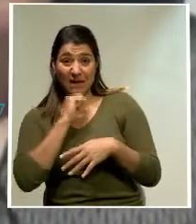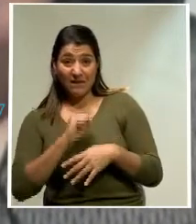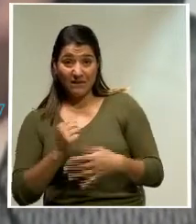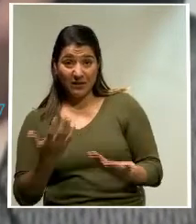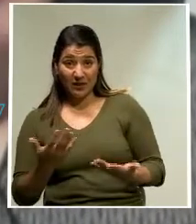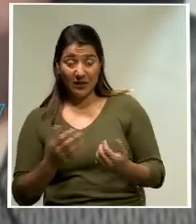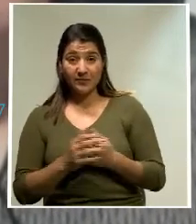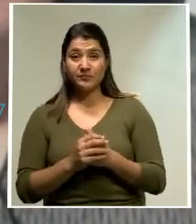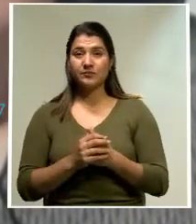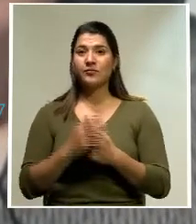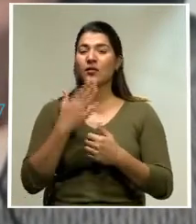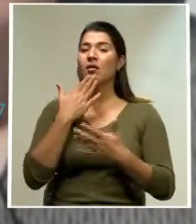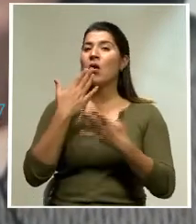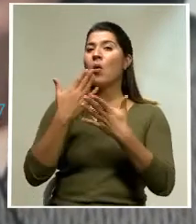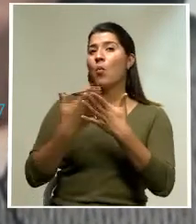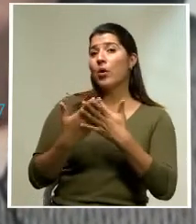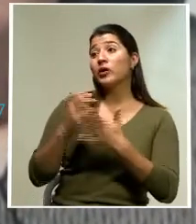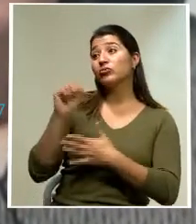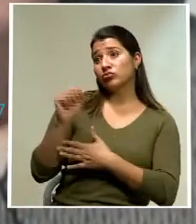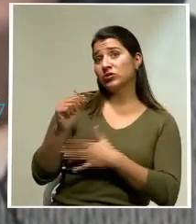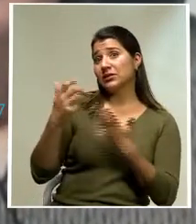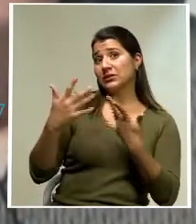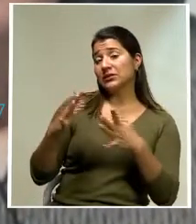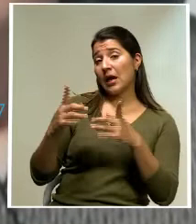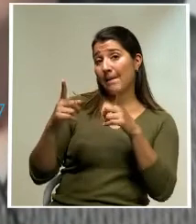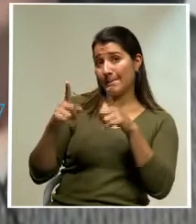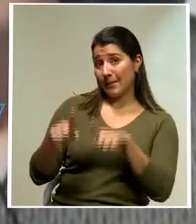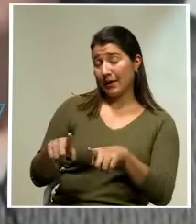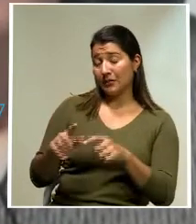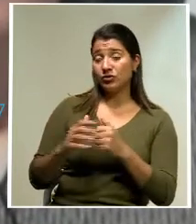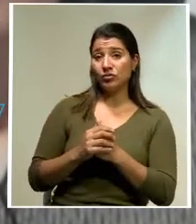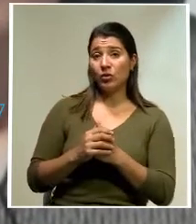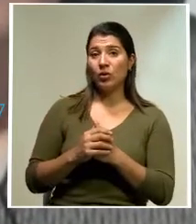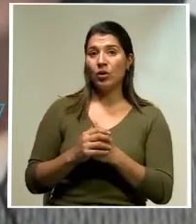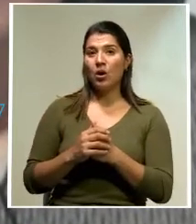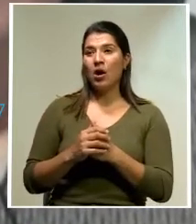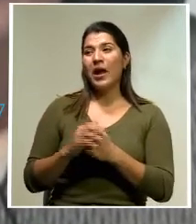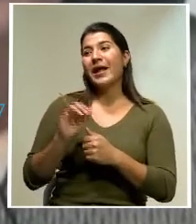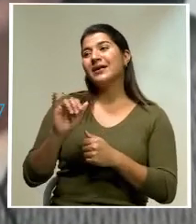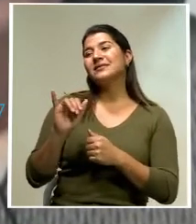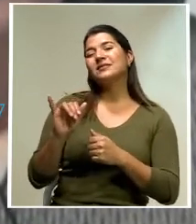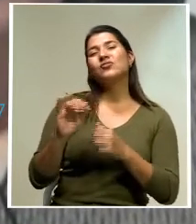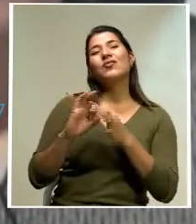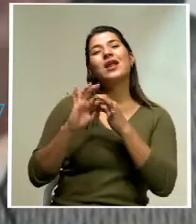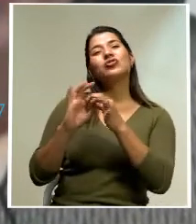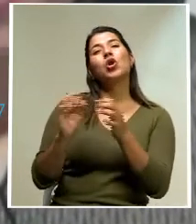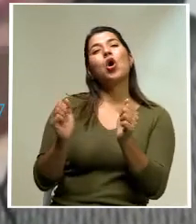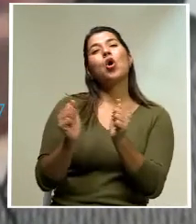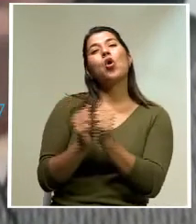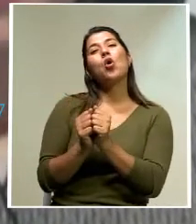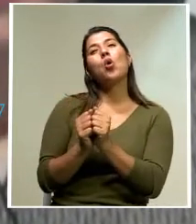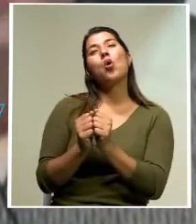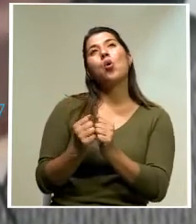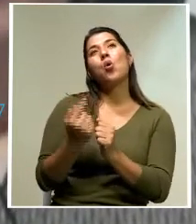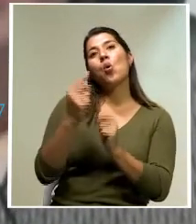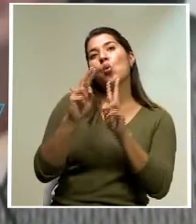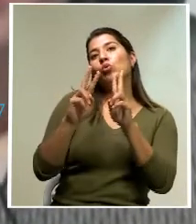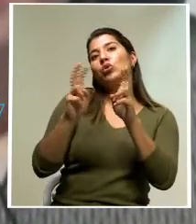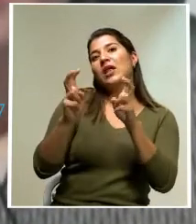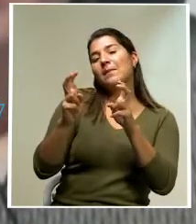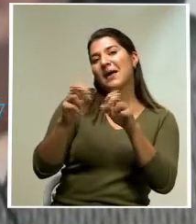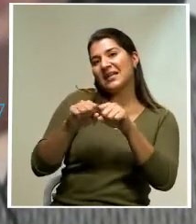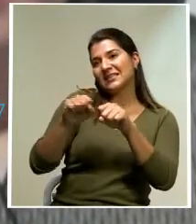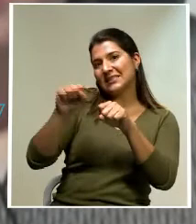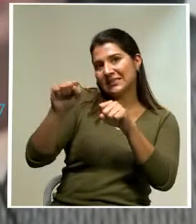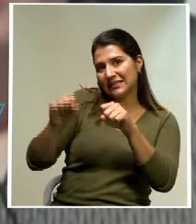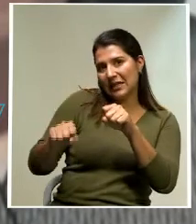Bueno, sí, ha sucedido, ¿verdad? En este caso tiene que ver con un tema como de alcantarillado. Aquí